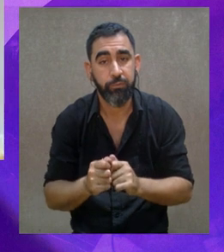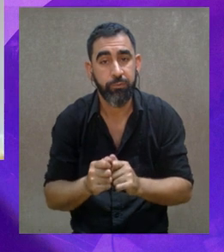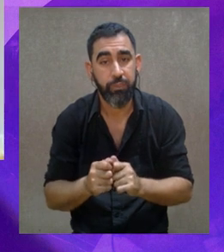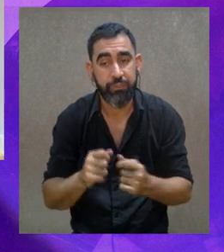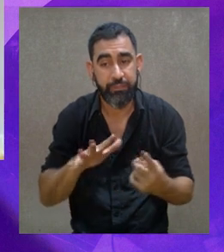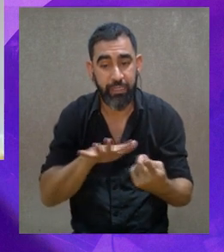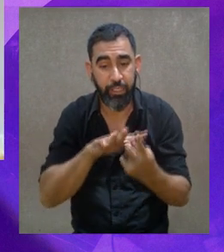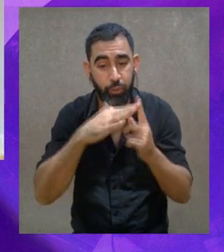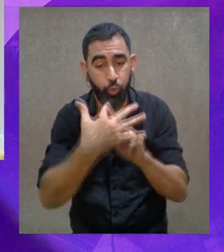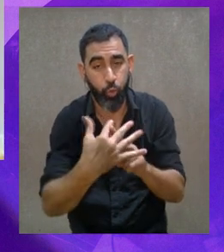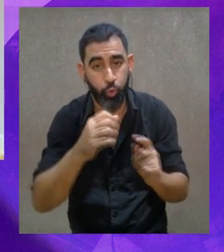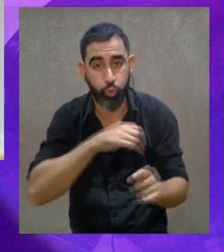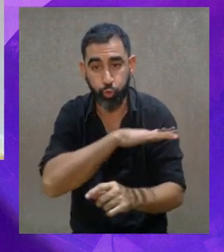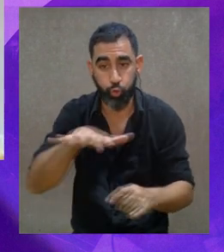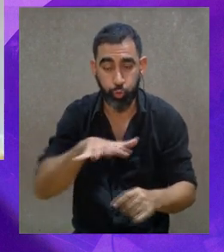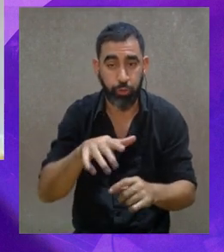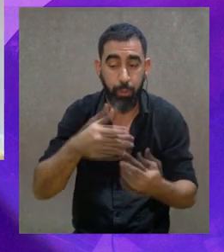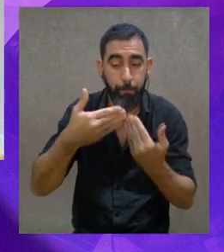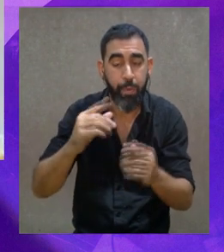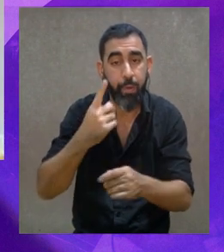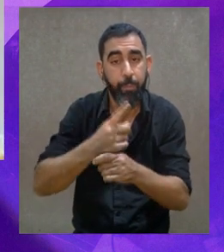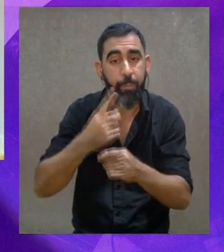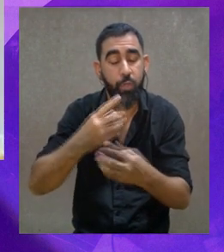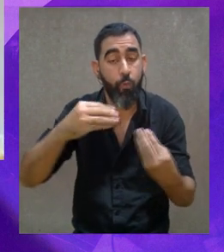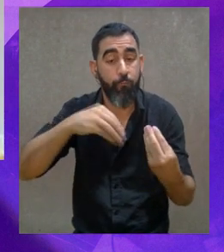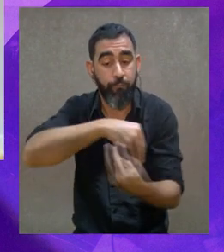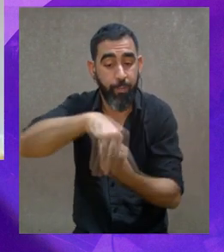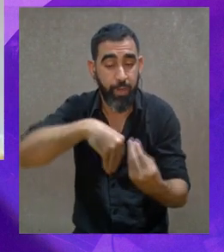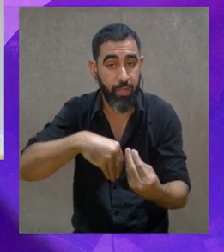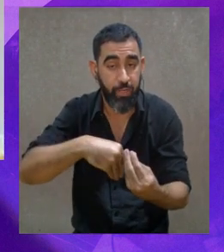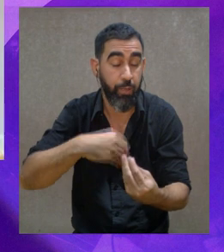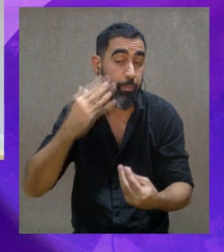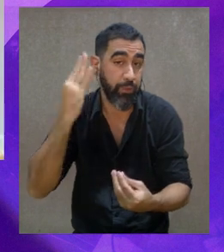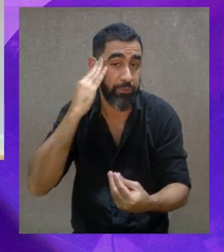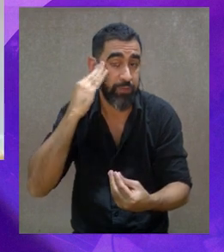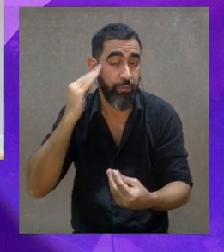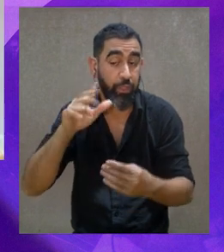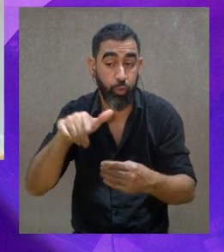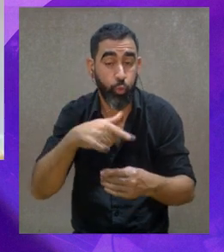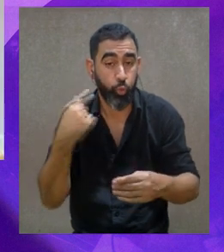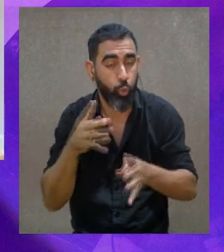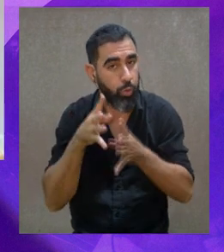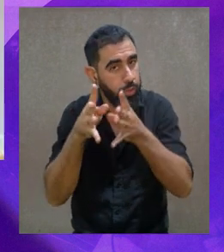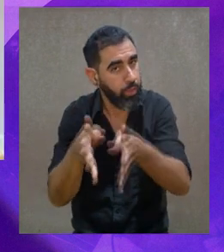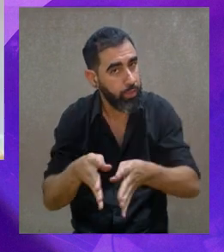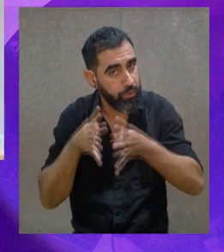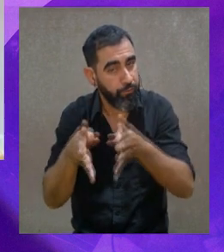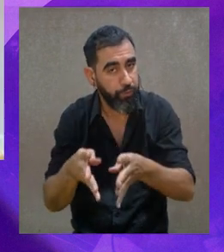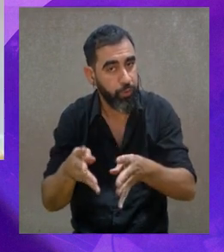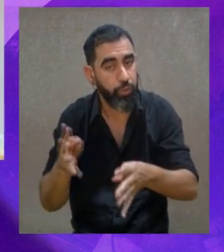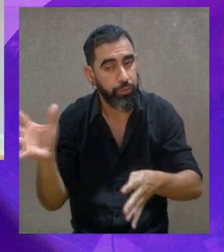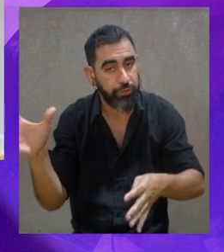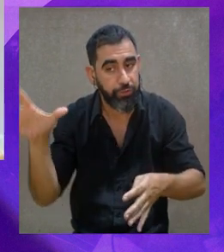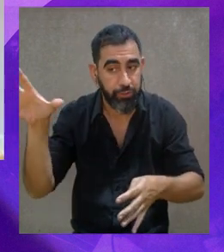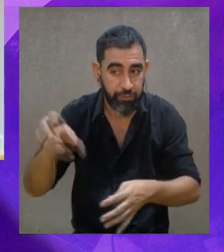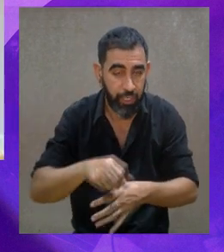contextos, ¿no? Empezando por la familia, sabiendo que es todo